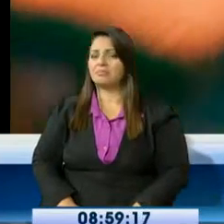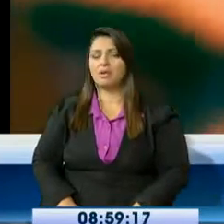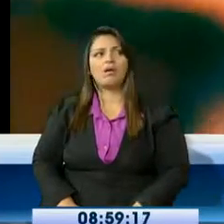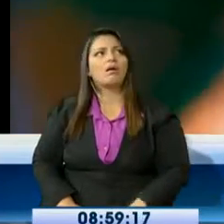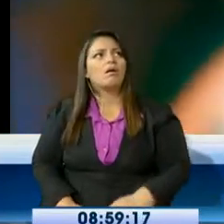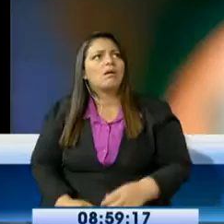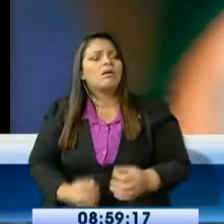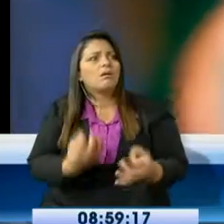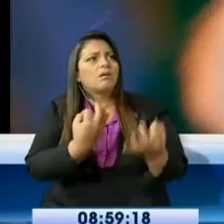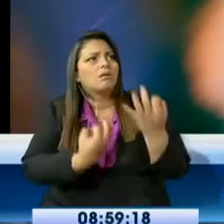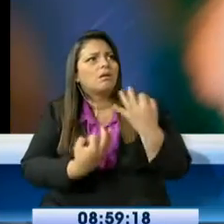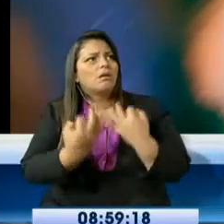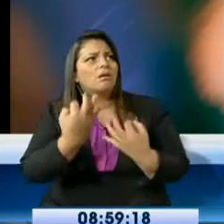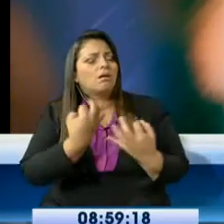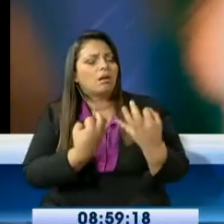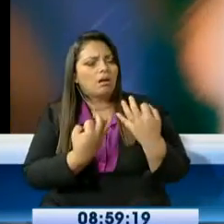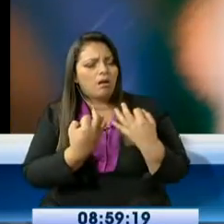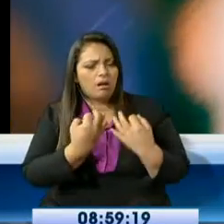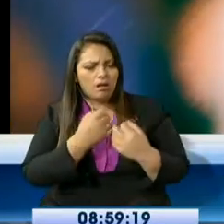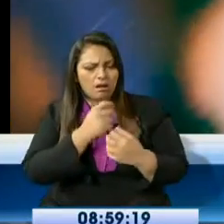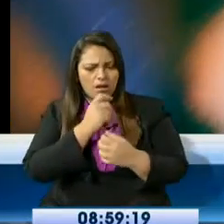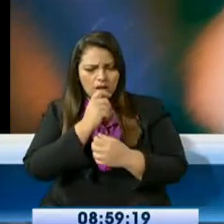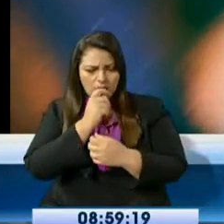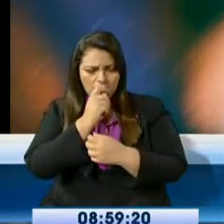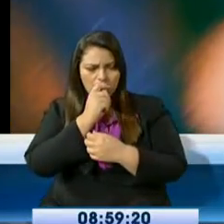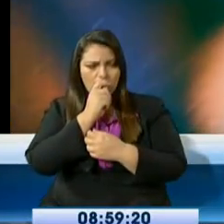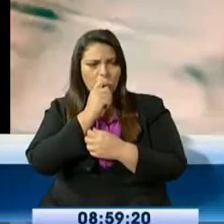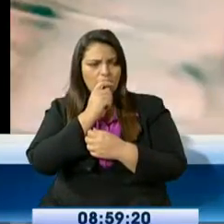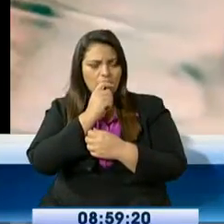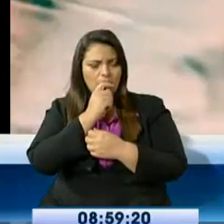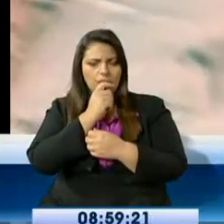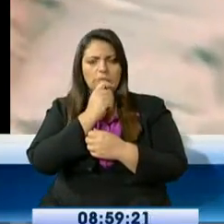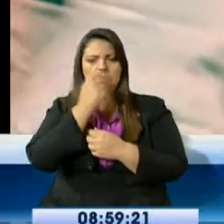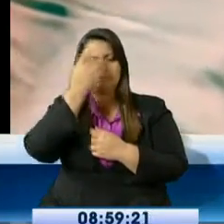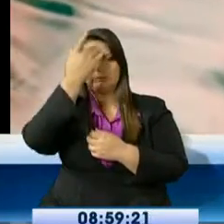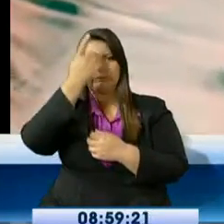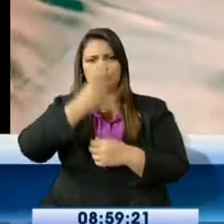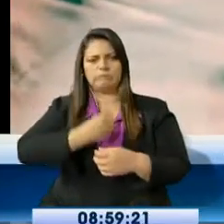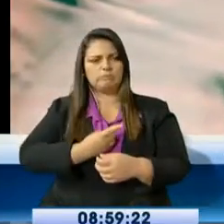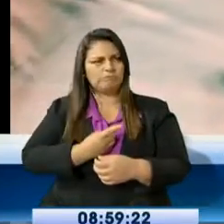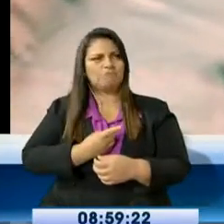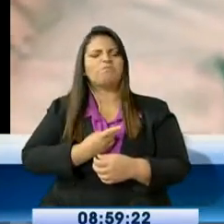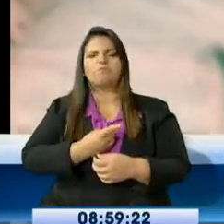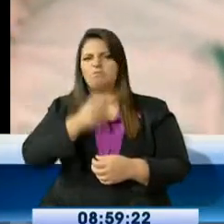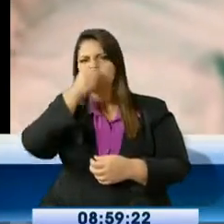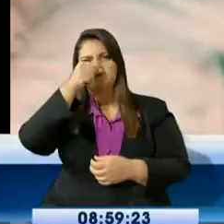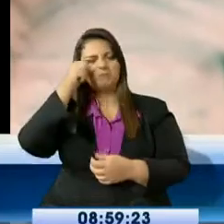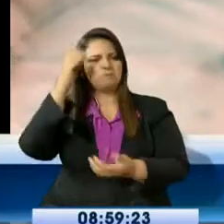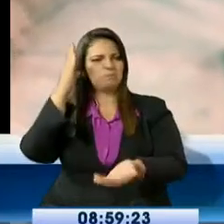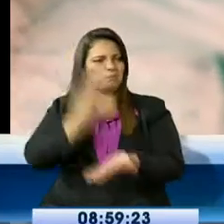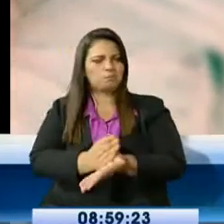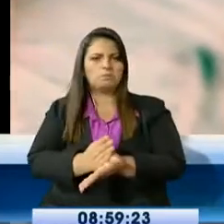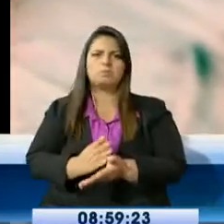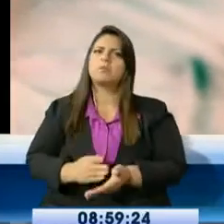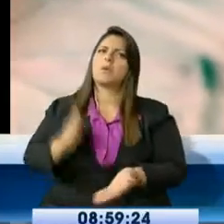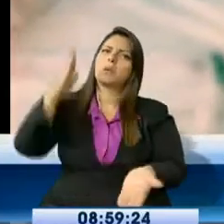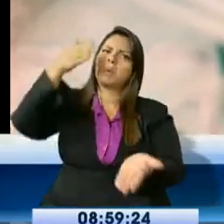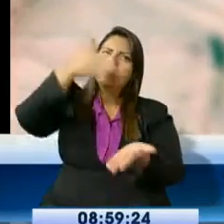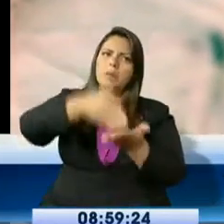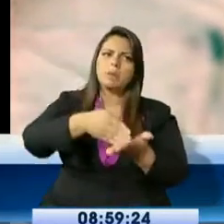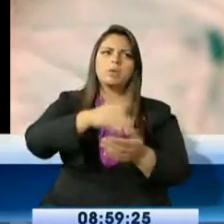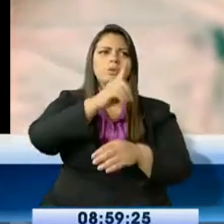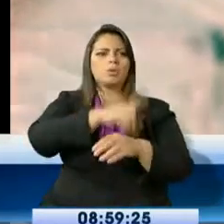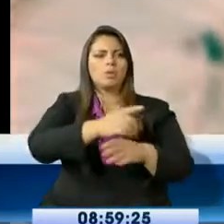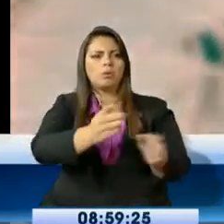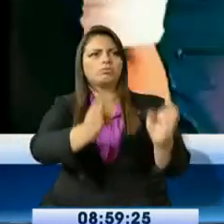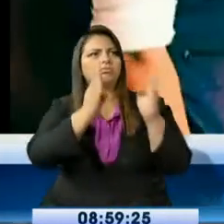gestante que se atendió a tiempo, que tuvo todos los tratamientos, todo el control prenatal, tanto en consulta como en seguimiento en la comunidad